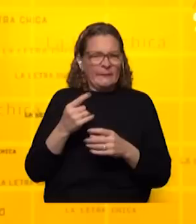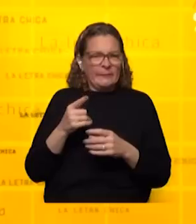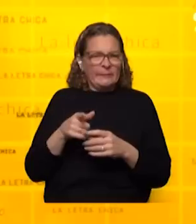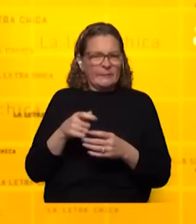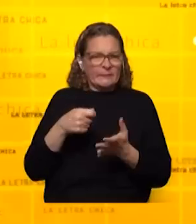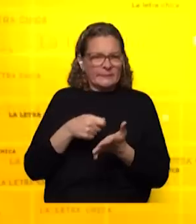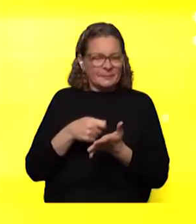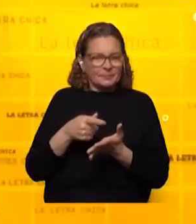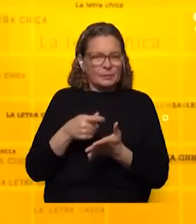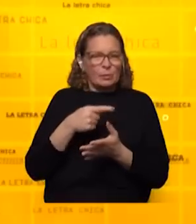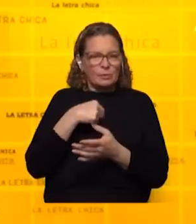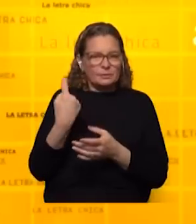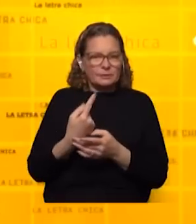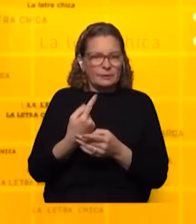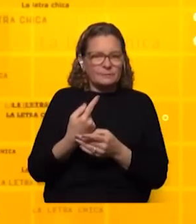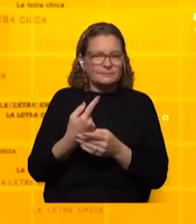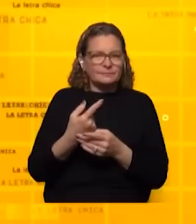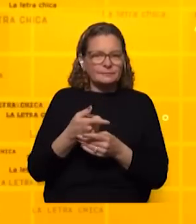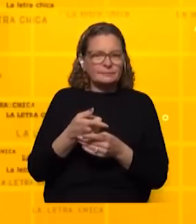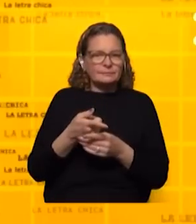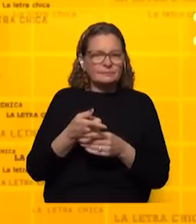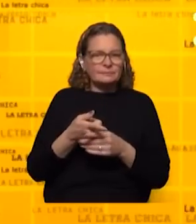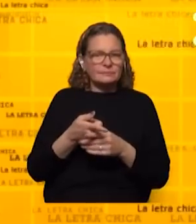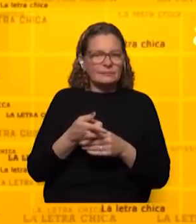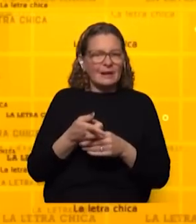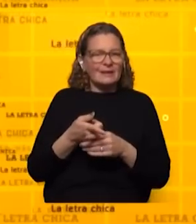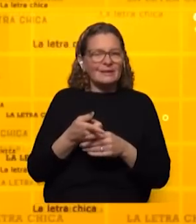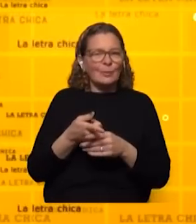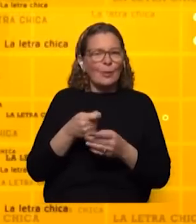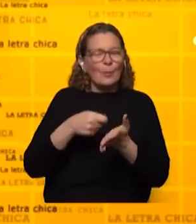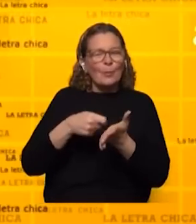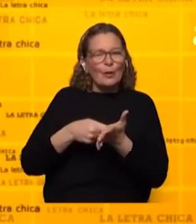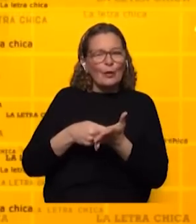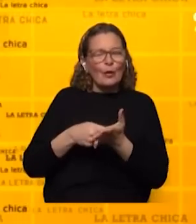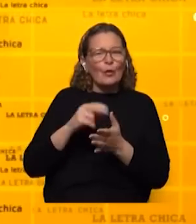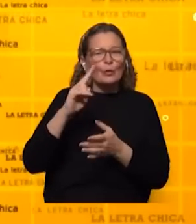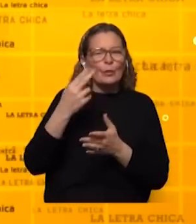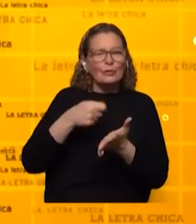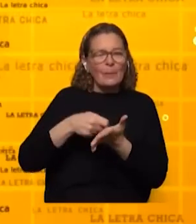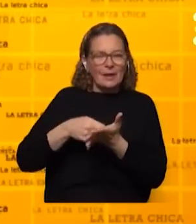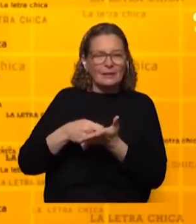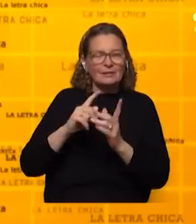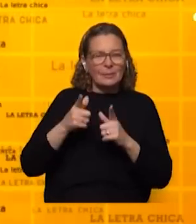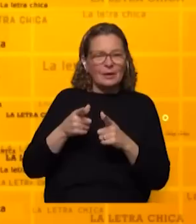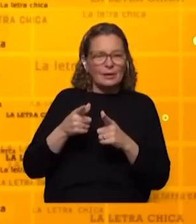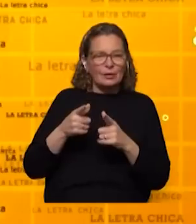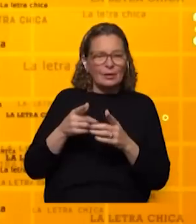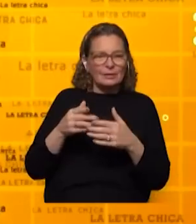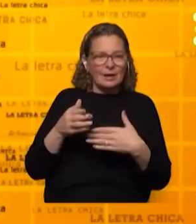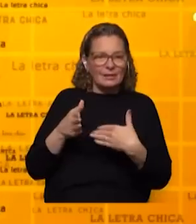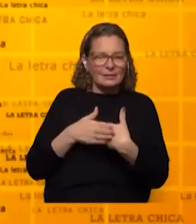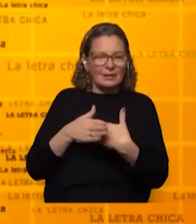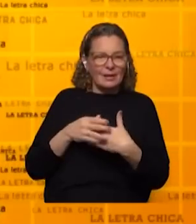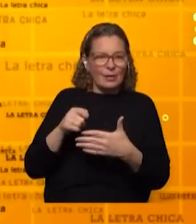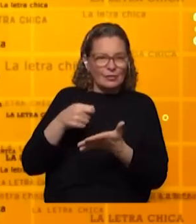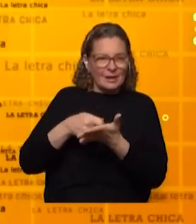porque lo vamos a pagar todos para ser bien claro las decisiones que toman entre pocos la van a pagar todos los uruguayos incluso los que no están en el área metropolitana porque la